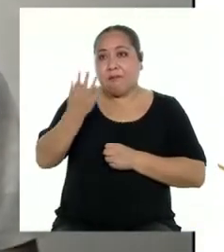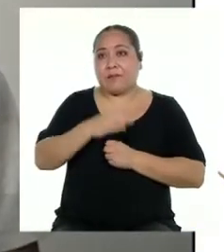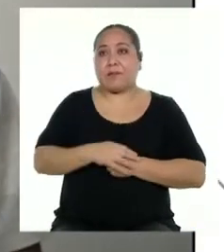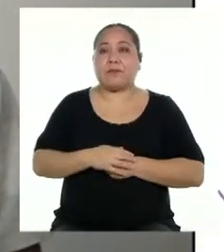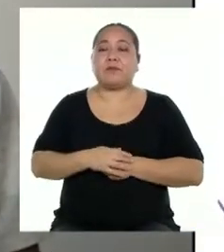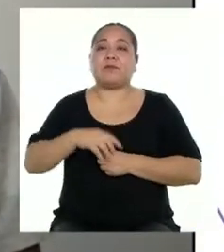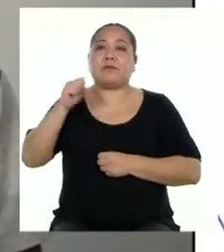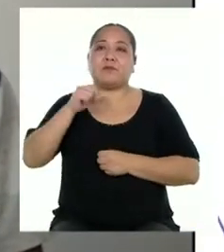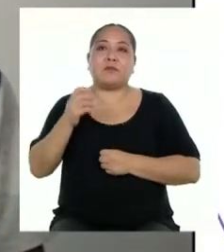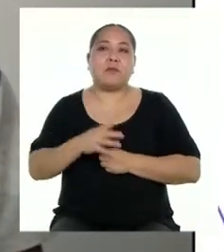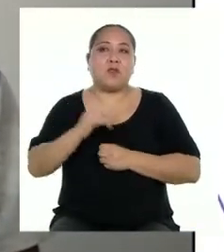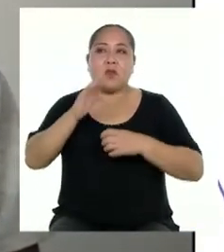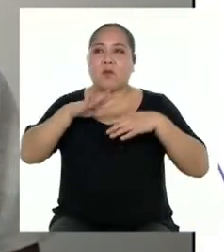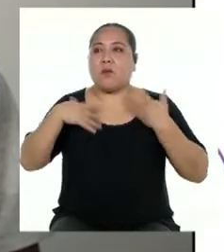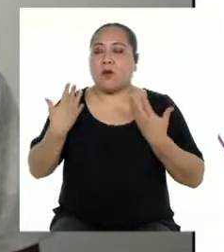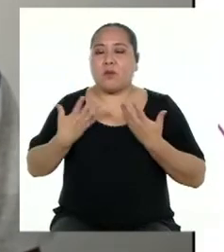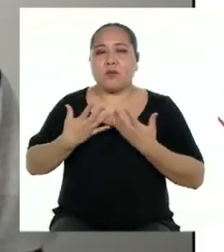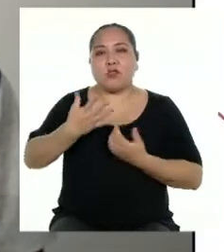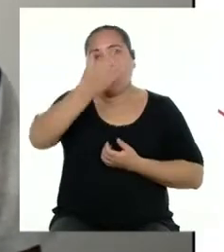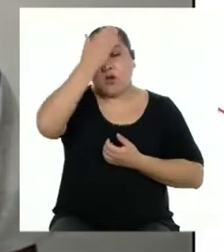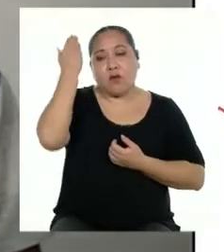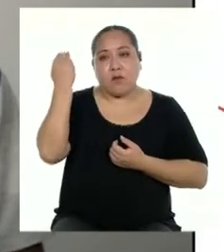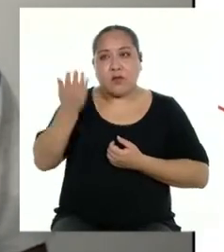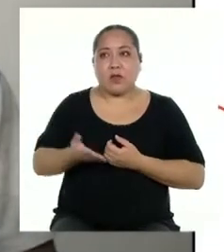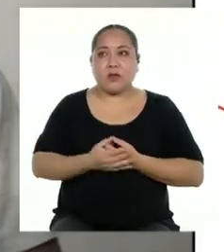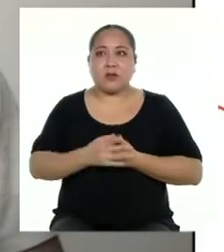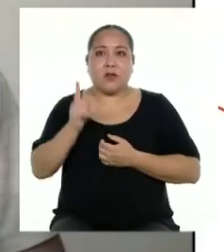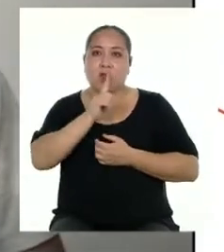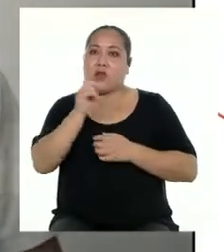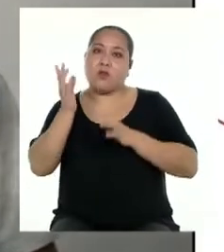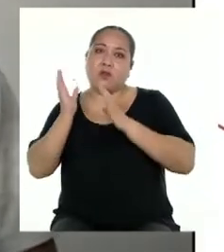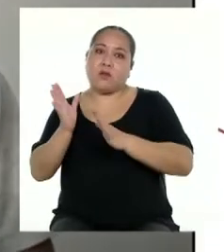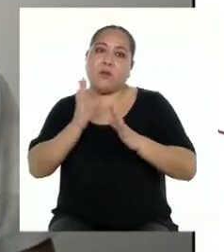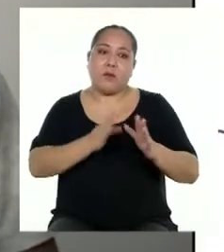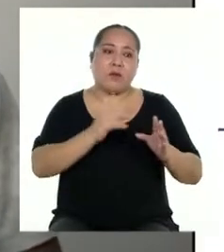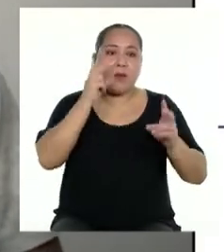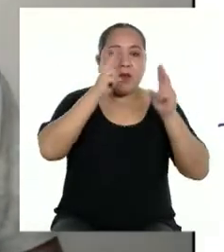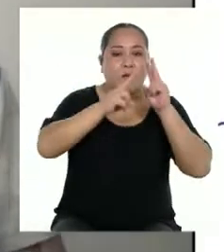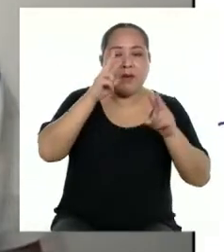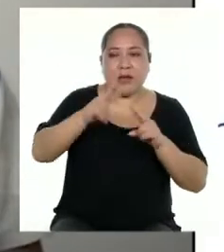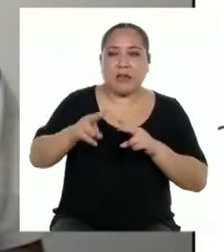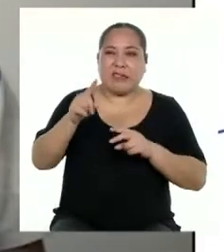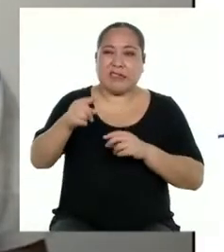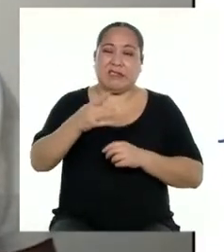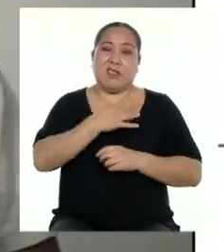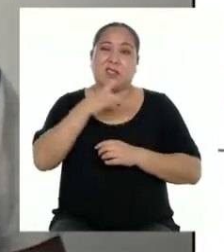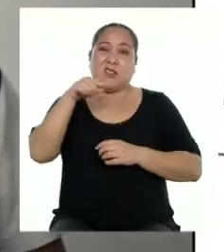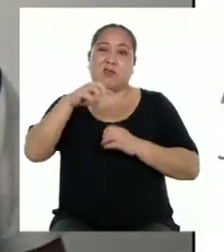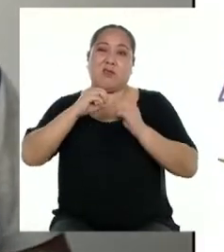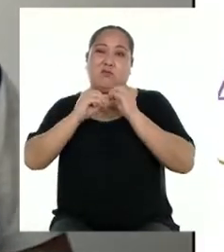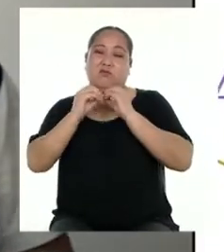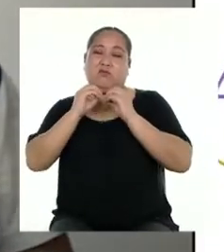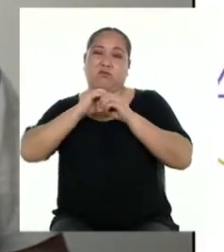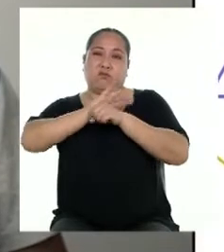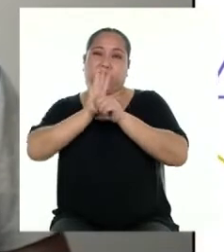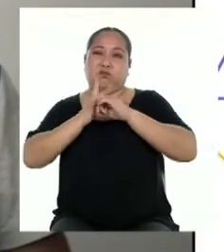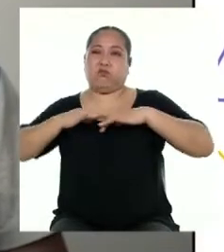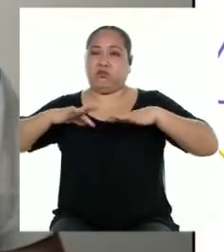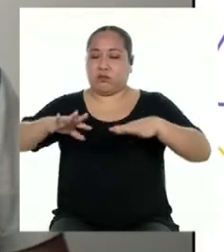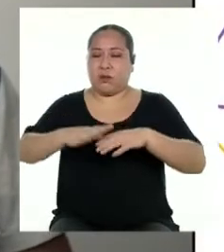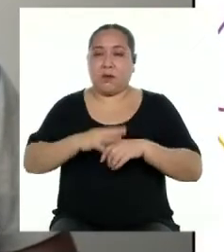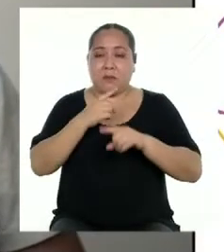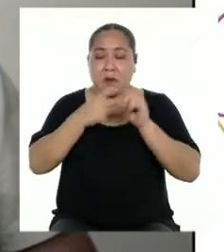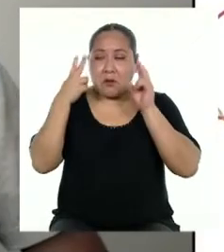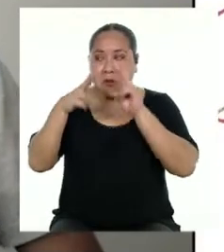definitivamente no podemos omitir el hecho de que no estuvimos preparados para enfrentar una pandemia. Pero también podemos ver el lado positivo